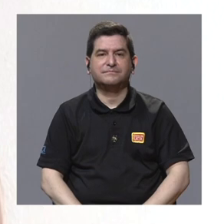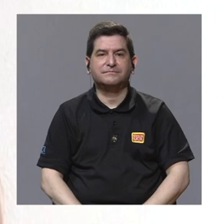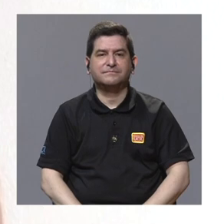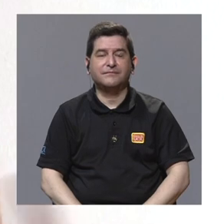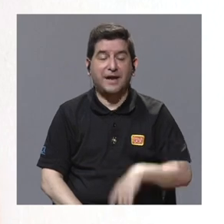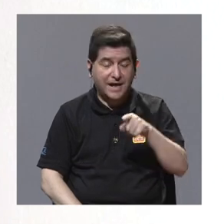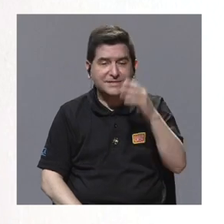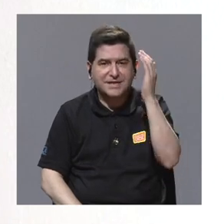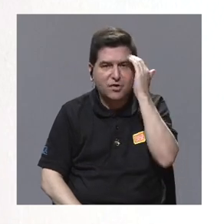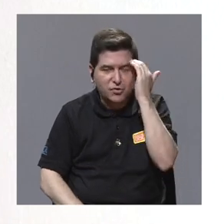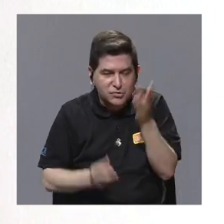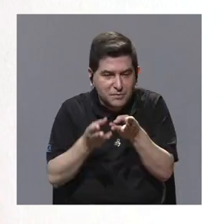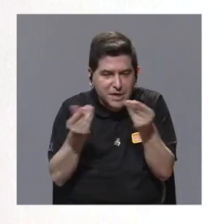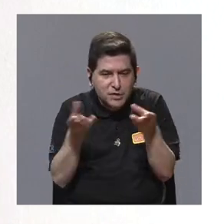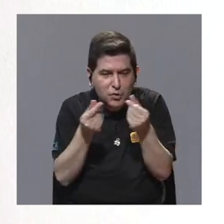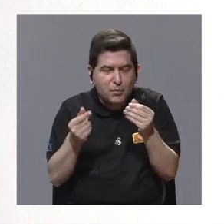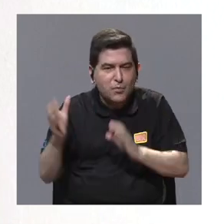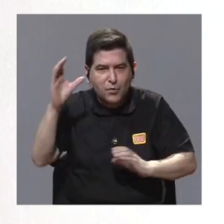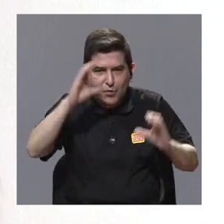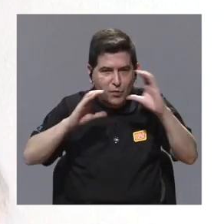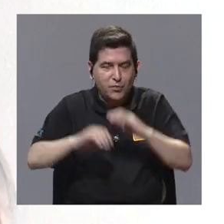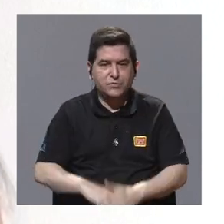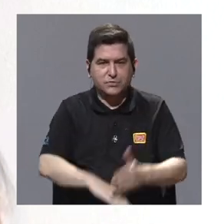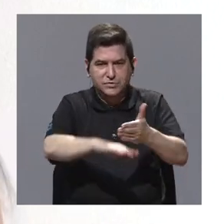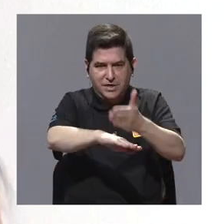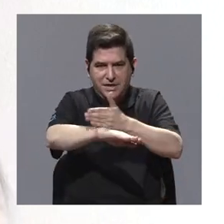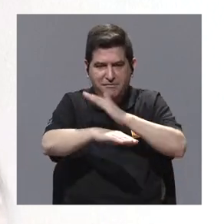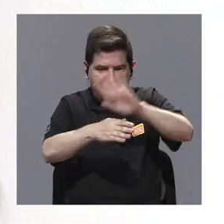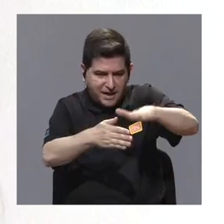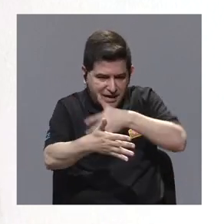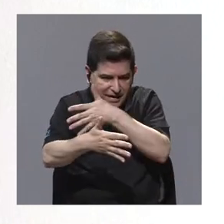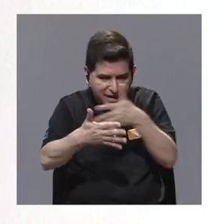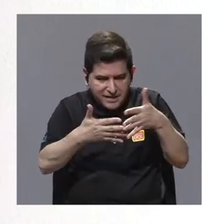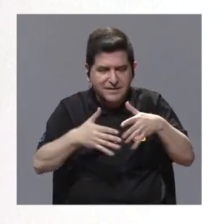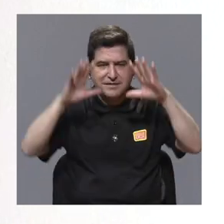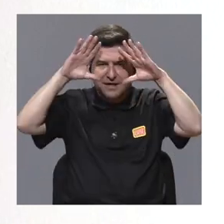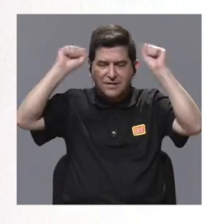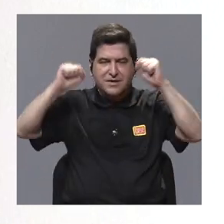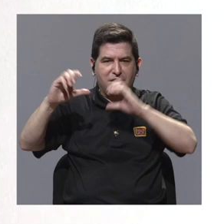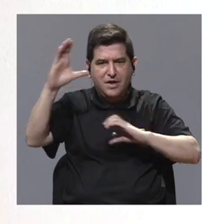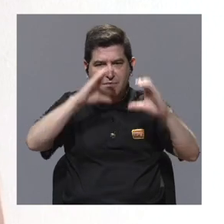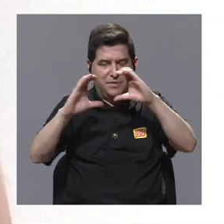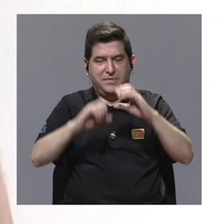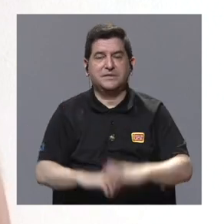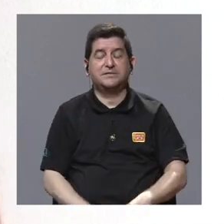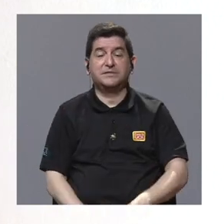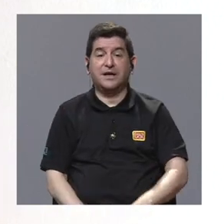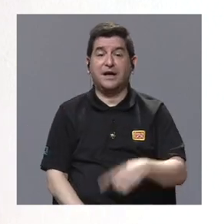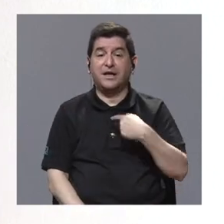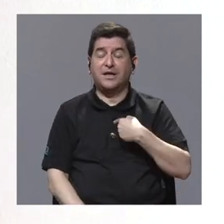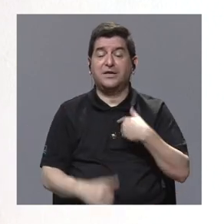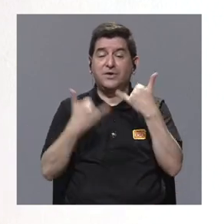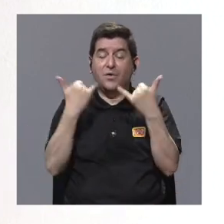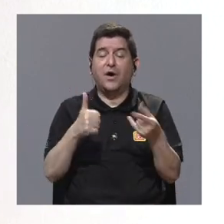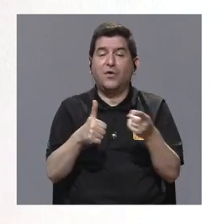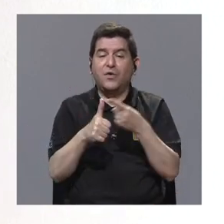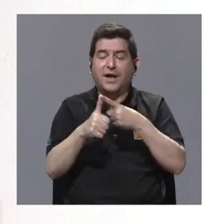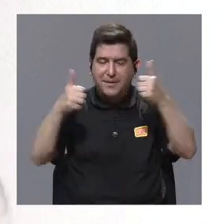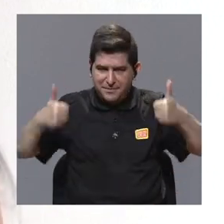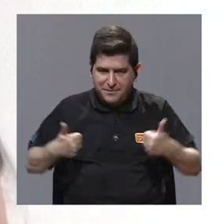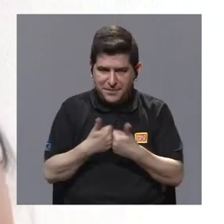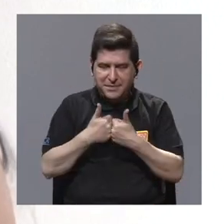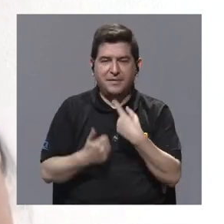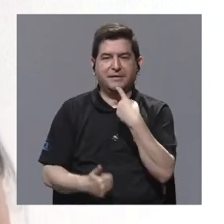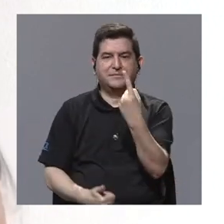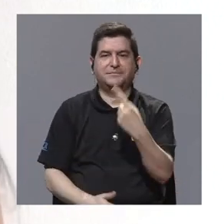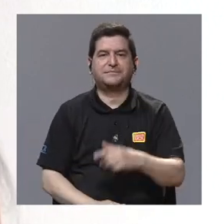de la ciencia y avanzar esta agenda de diplomacia científica. Lo que me llega justamente al primer